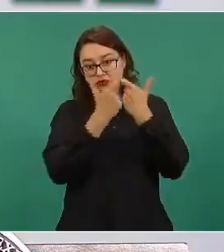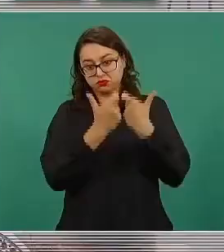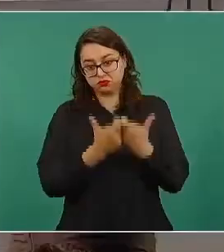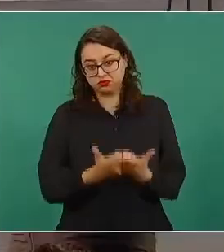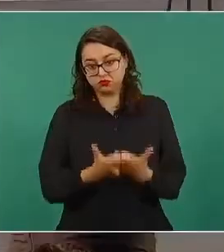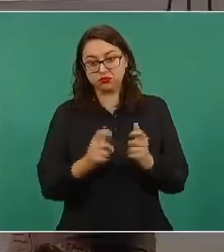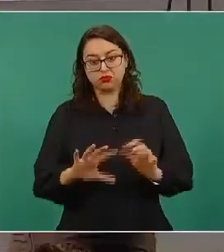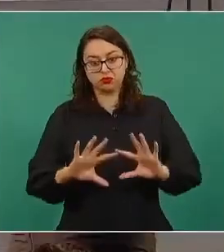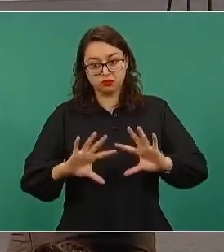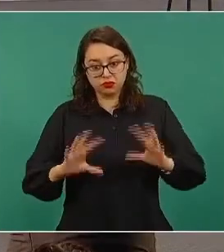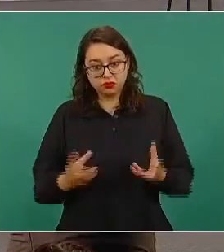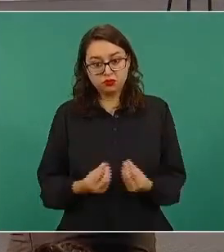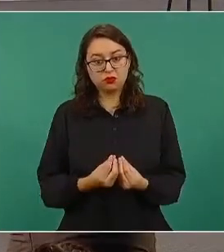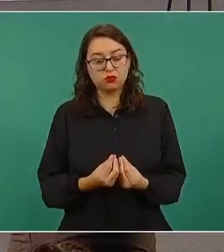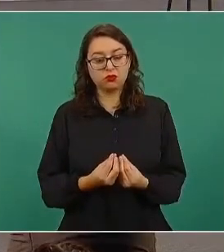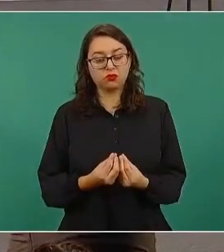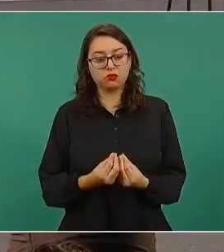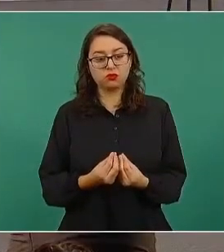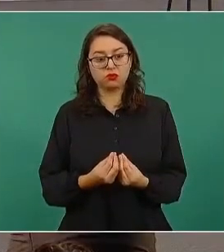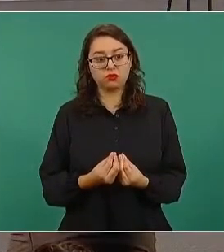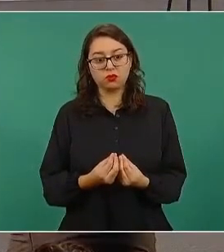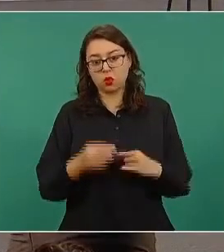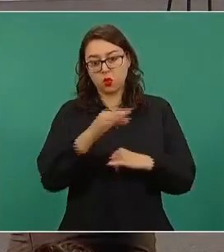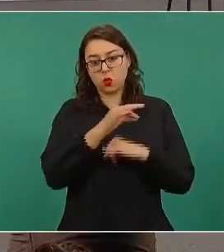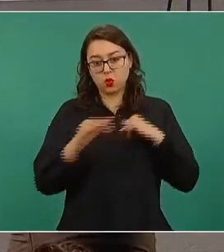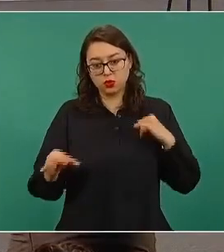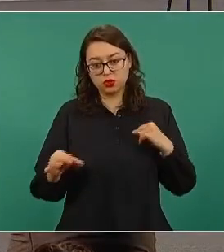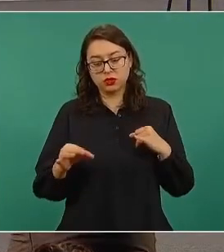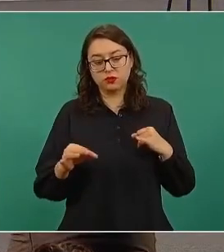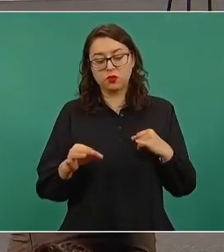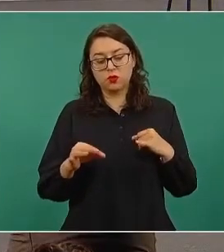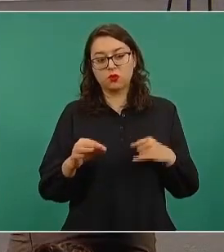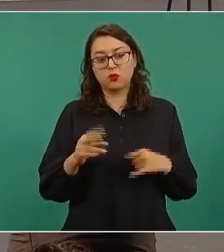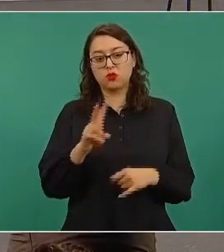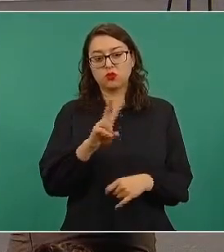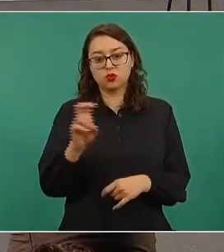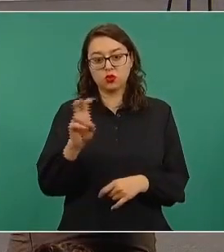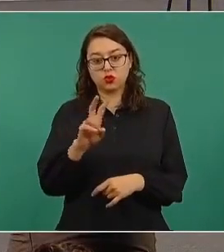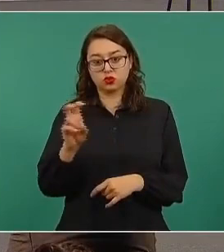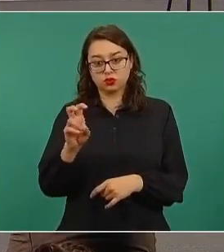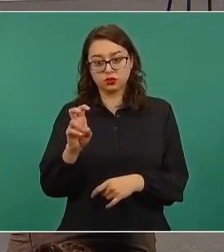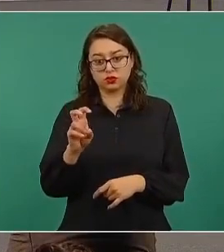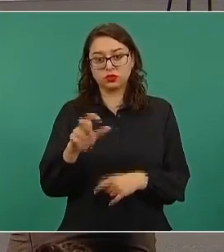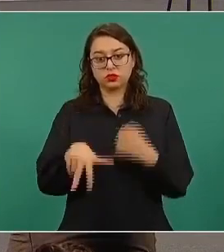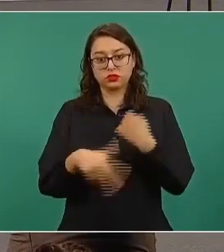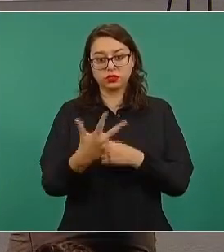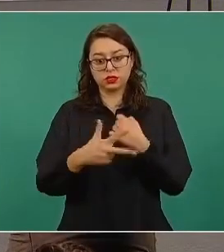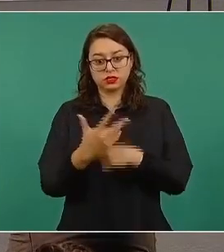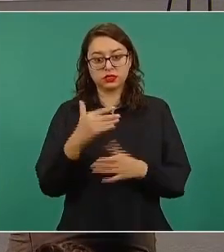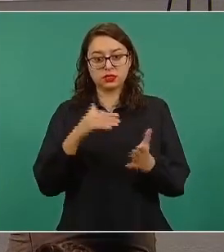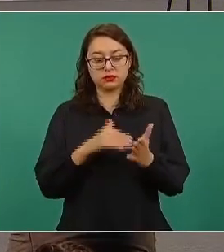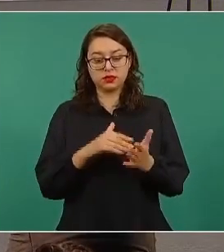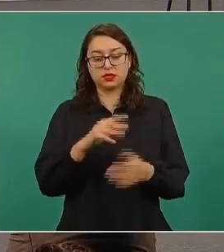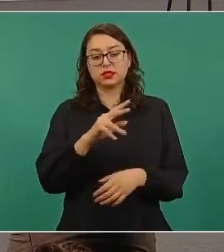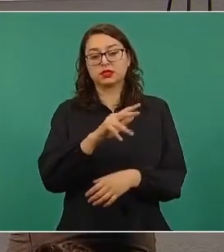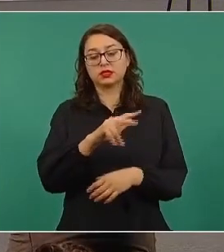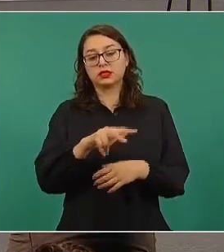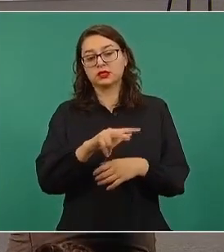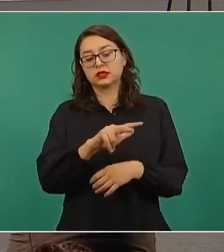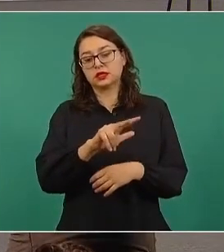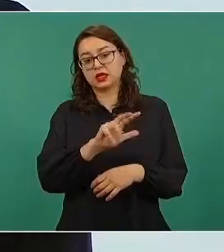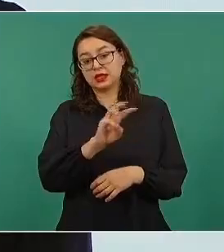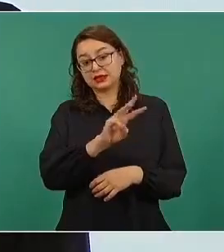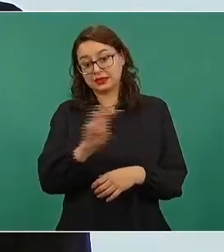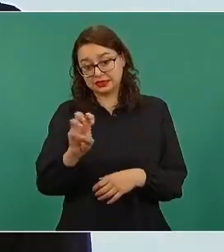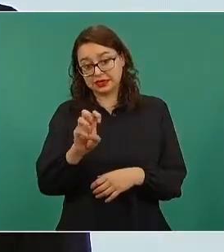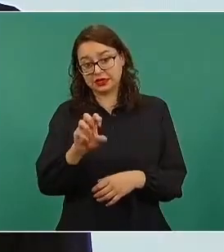gran total, que está en la última barrita de doscientos, 13 mil trescientos catorce totalizan entre